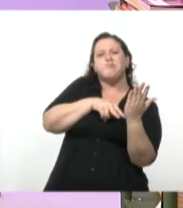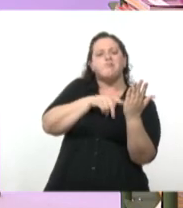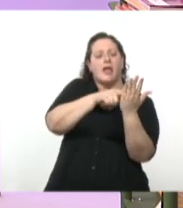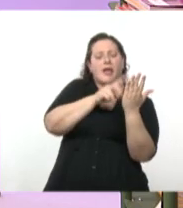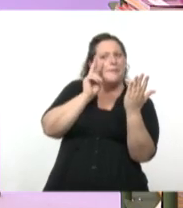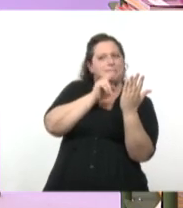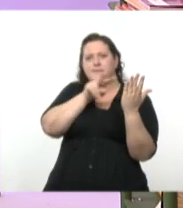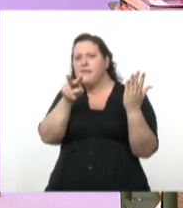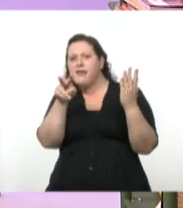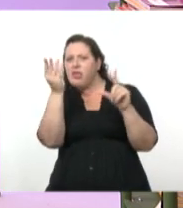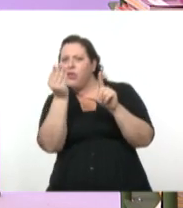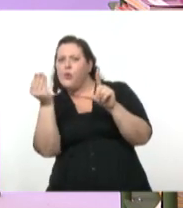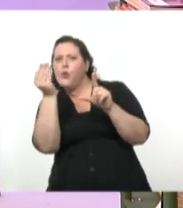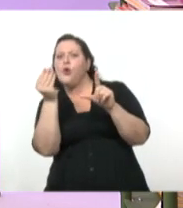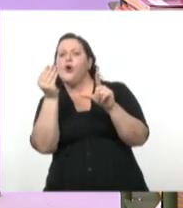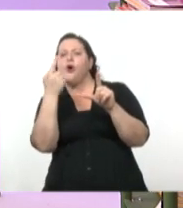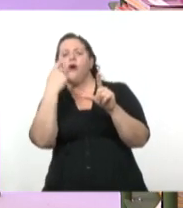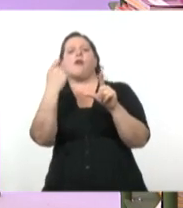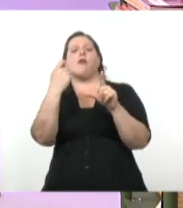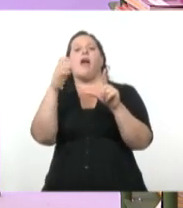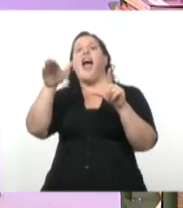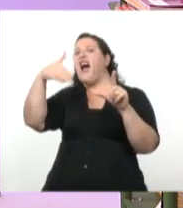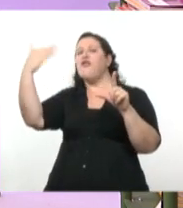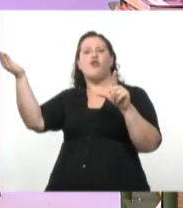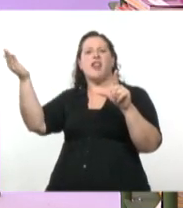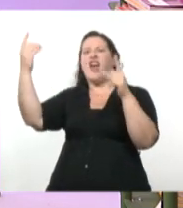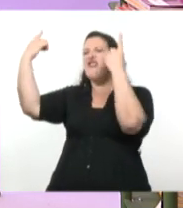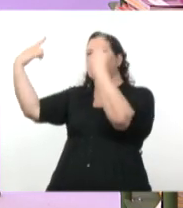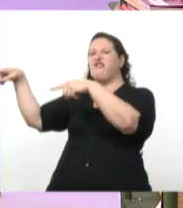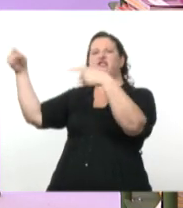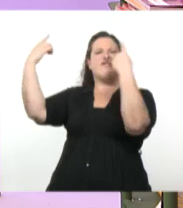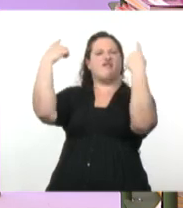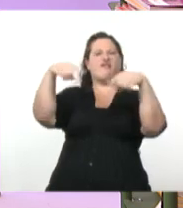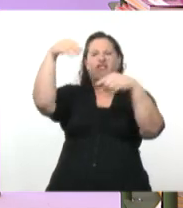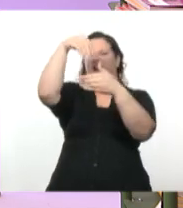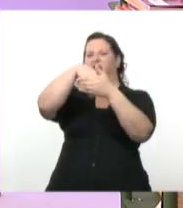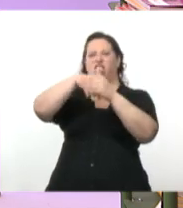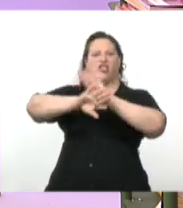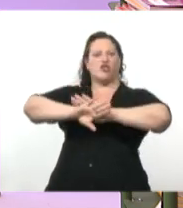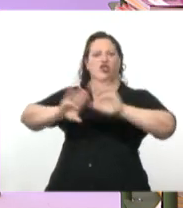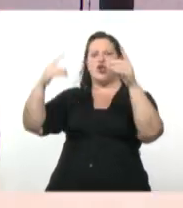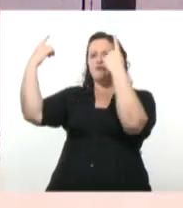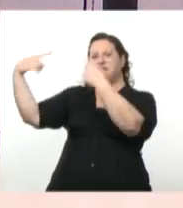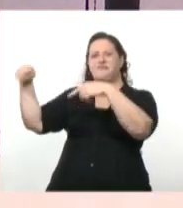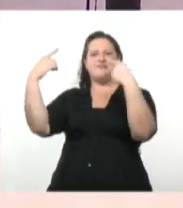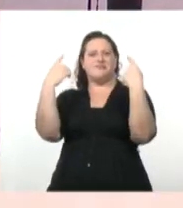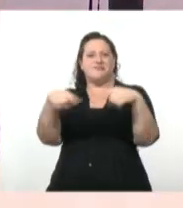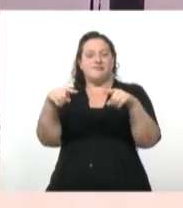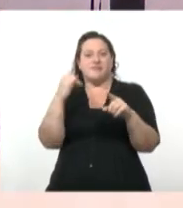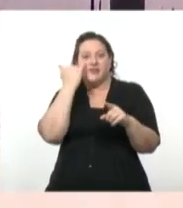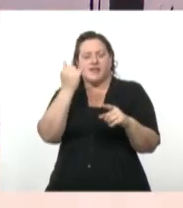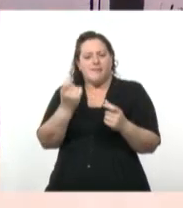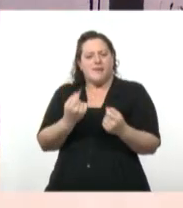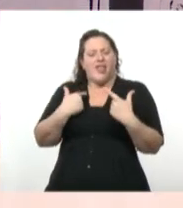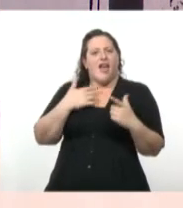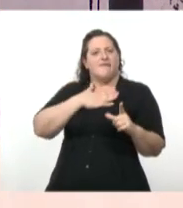una fuera que era muy diferente a la adentro. Fíjate como ya está creando este clima de lo que va a ir pasando en la historia con esta